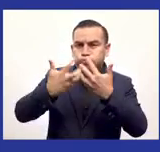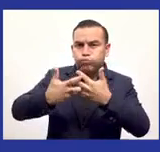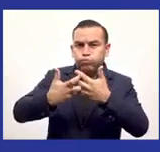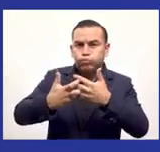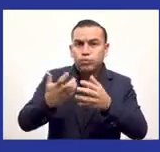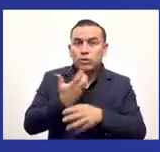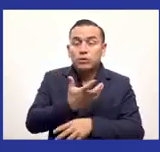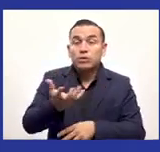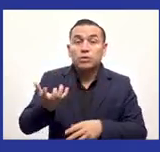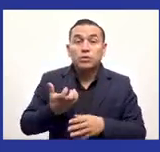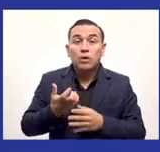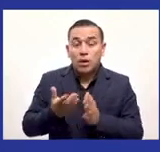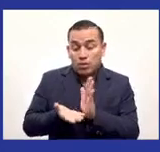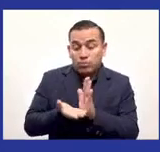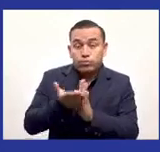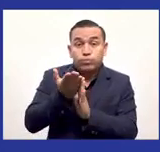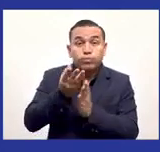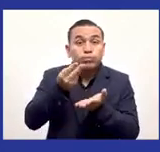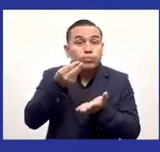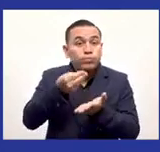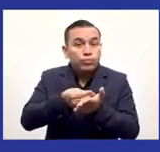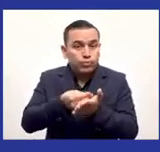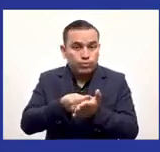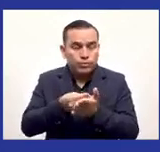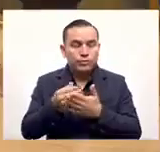y dinamizar nuestra economía.